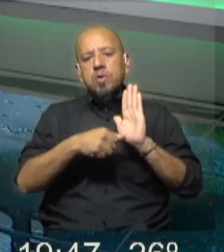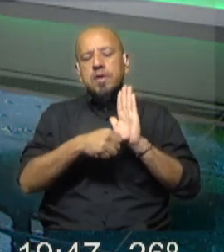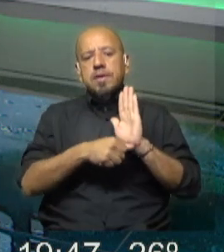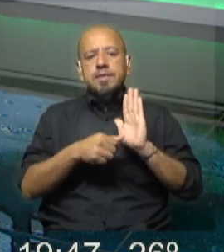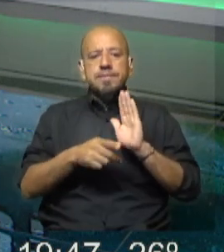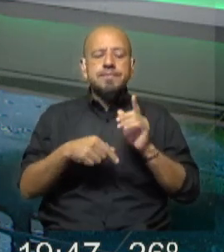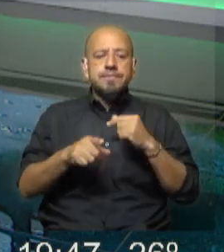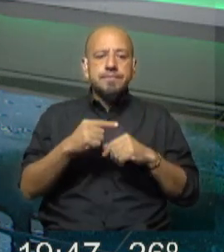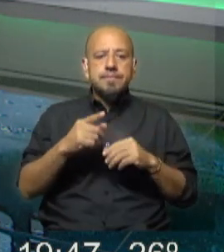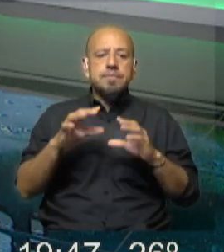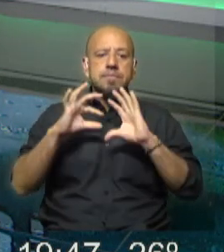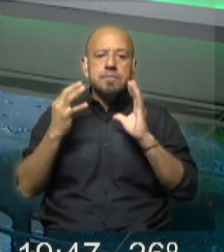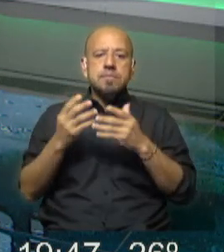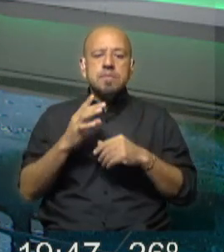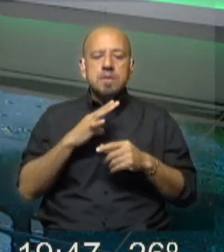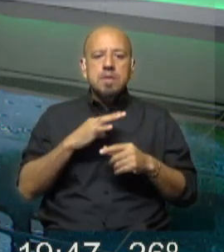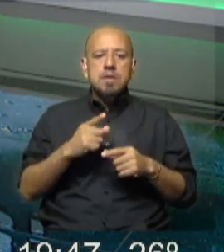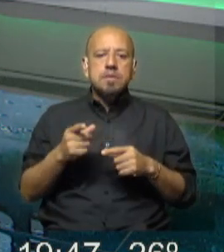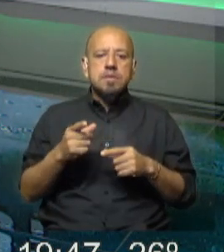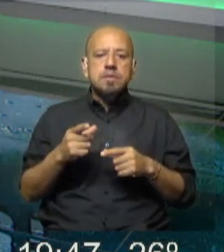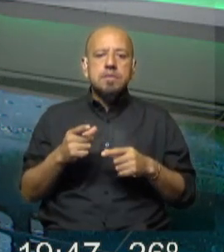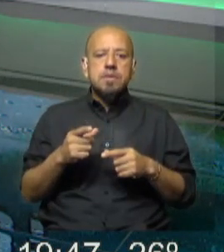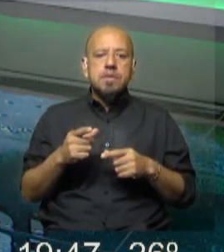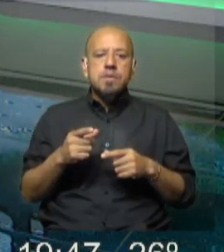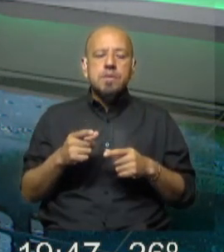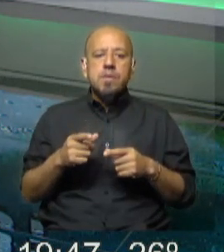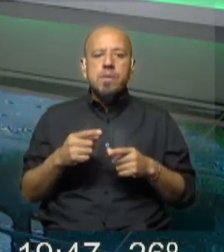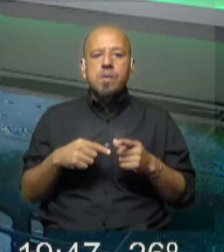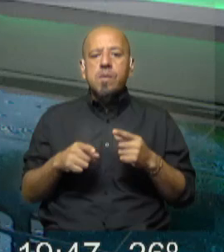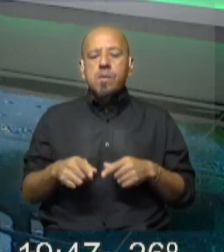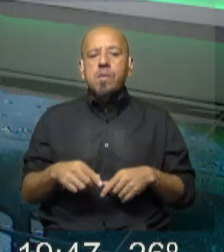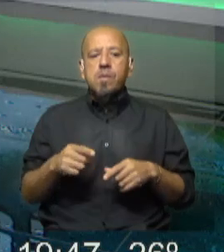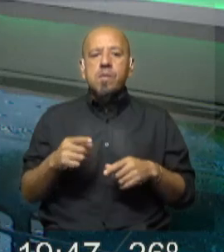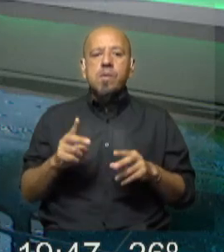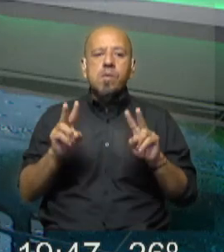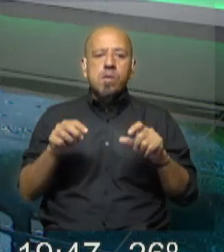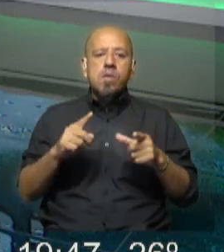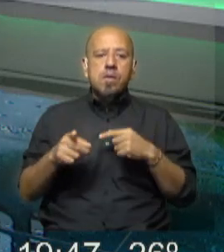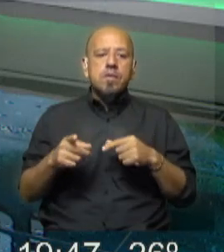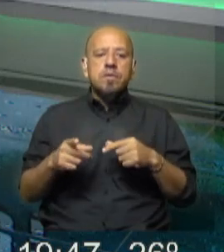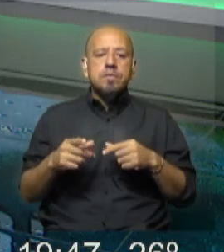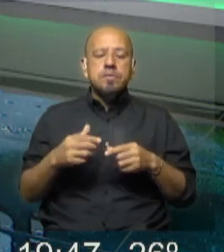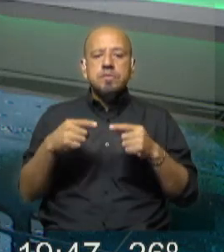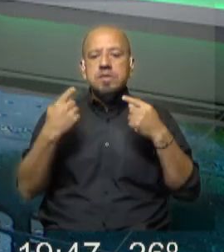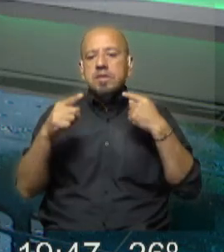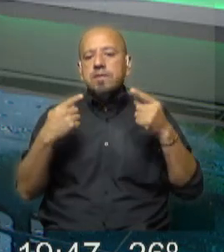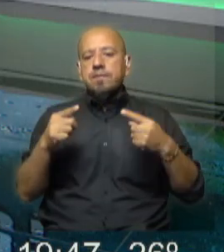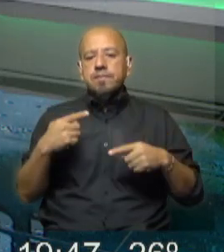general a nivel mundial, han tenido diversos, digamos, impactos, sobre todo de la actividad humana, diferentes